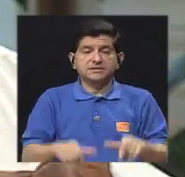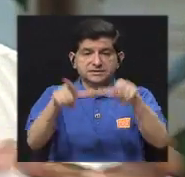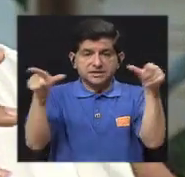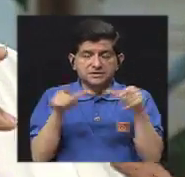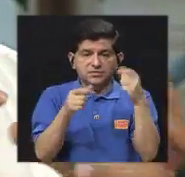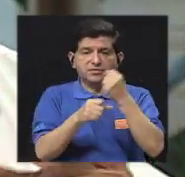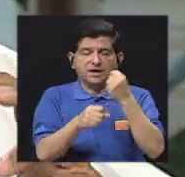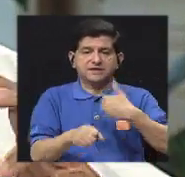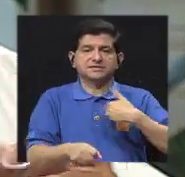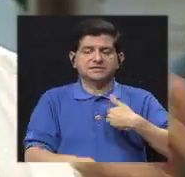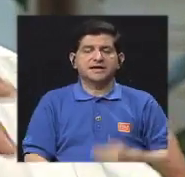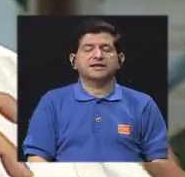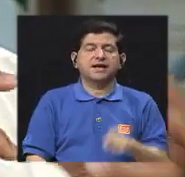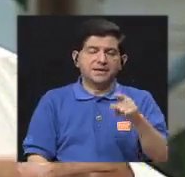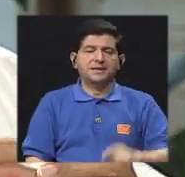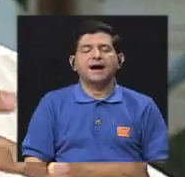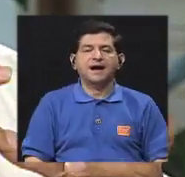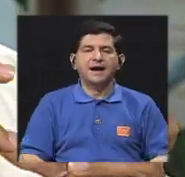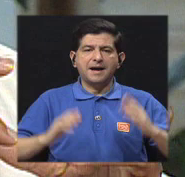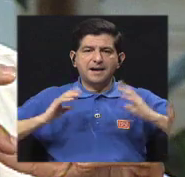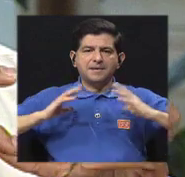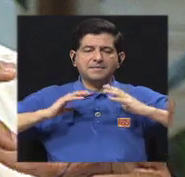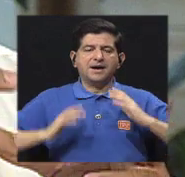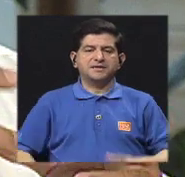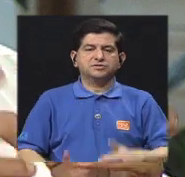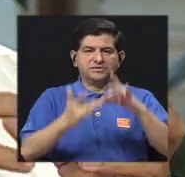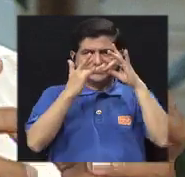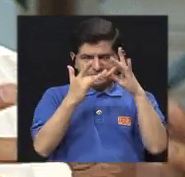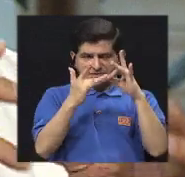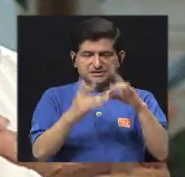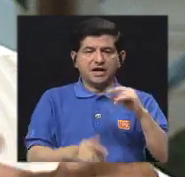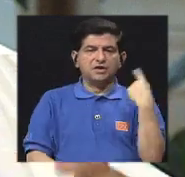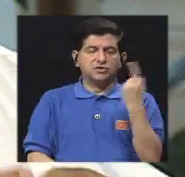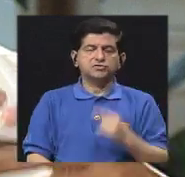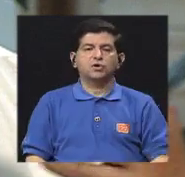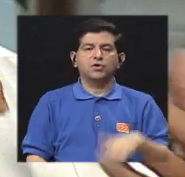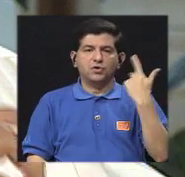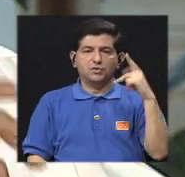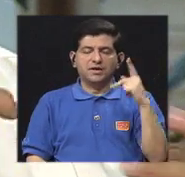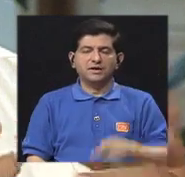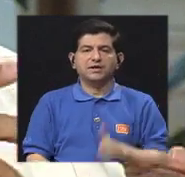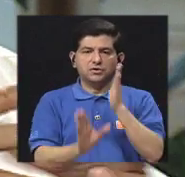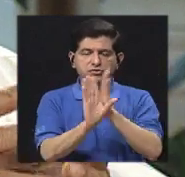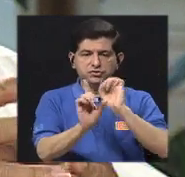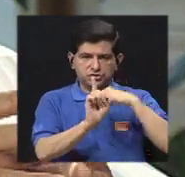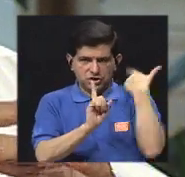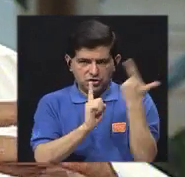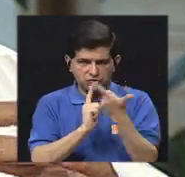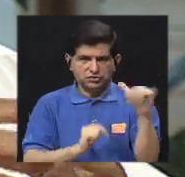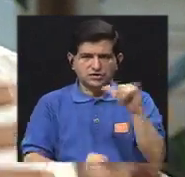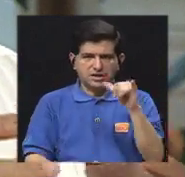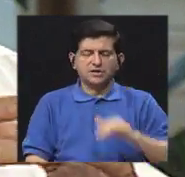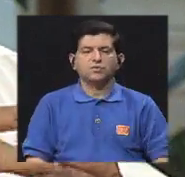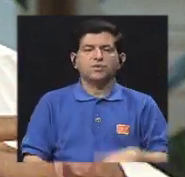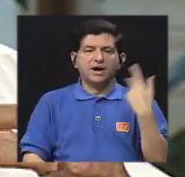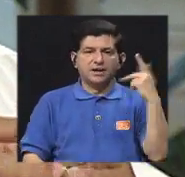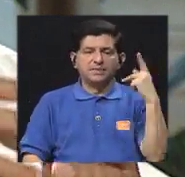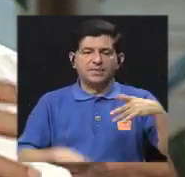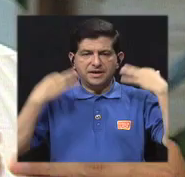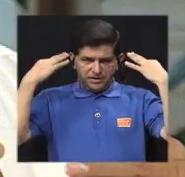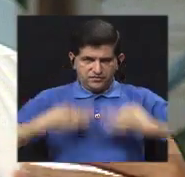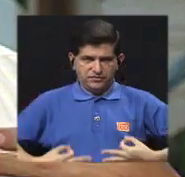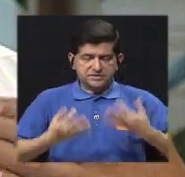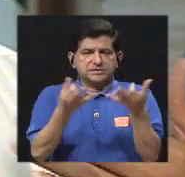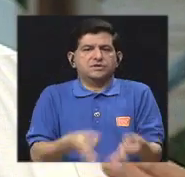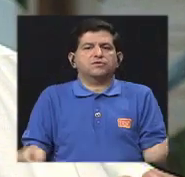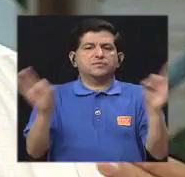trabajo existen vacaciones profilácticas, no solo por riesgos psicosociales, sino también por riesgos físicos. Hay